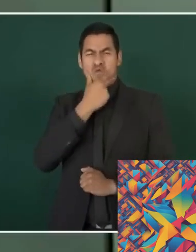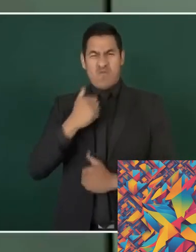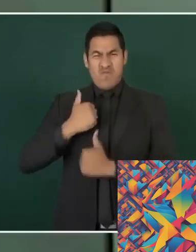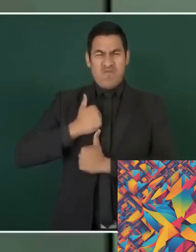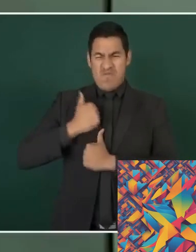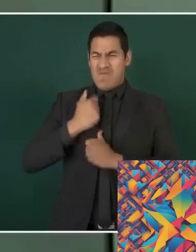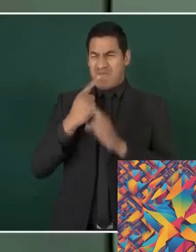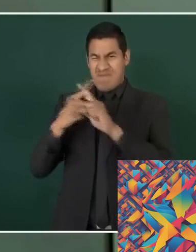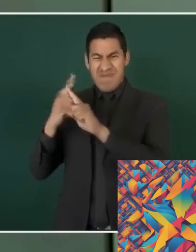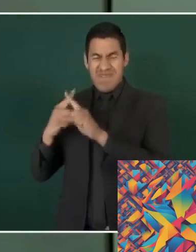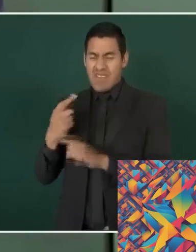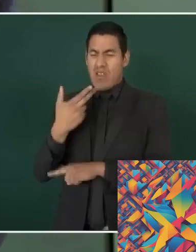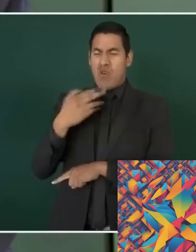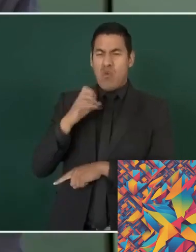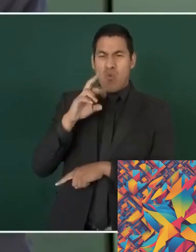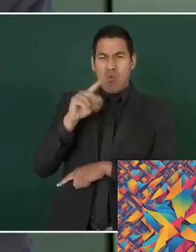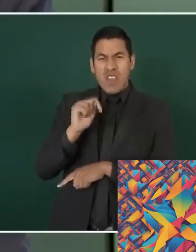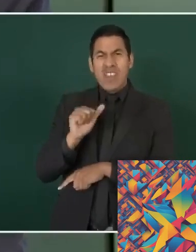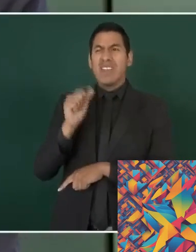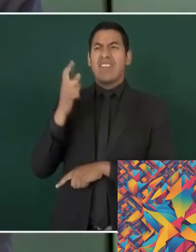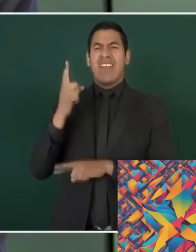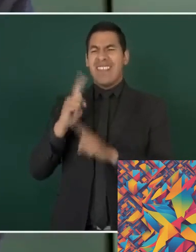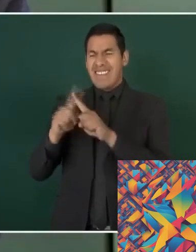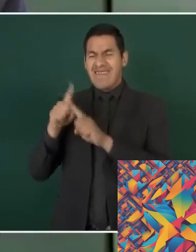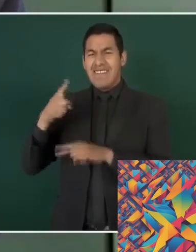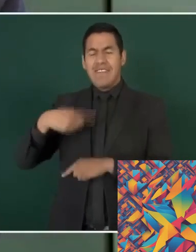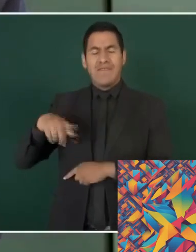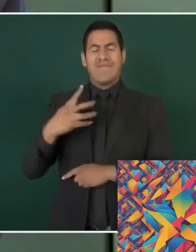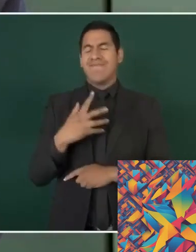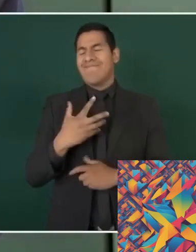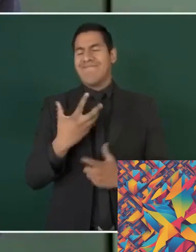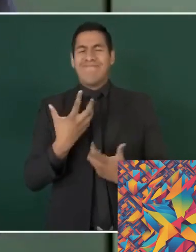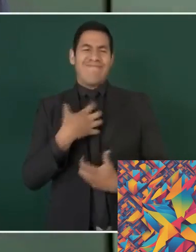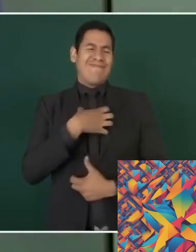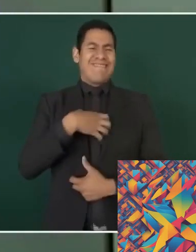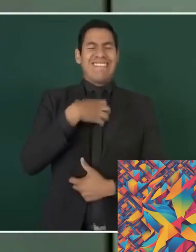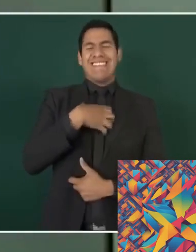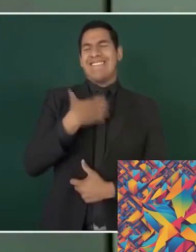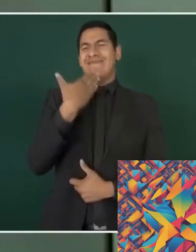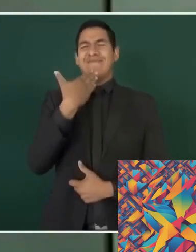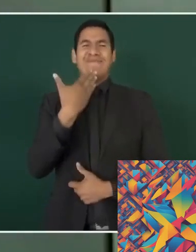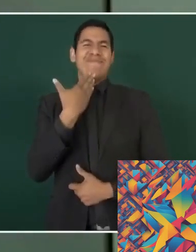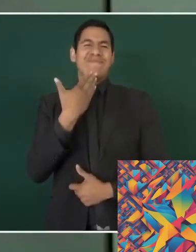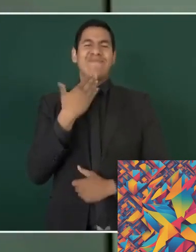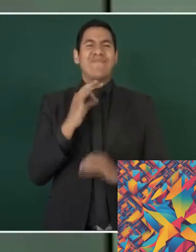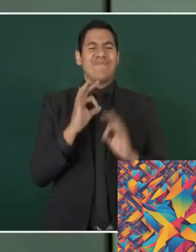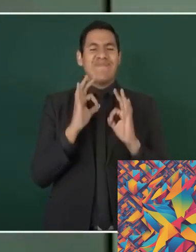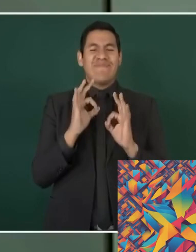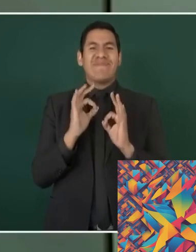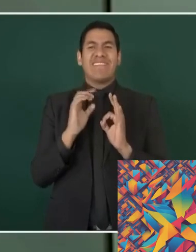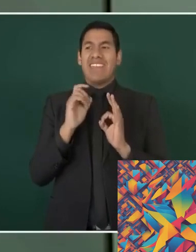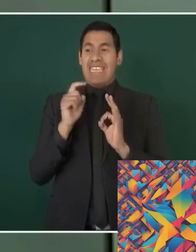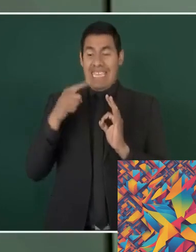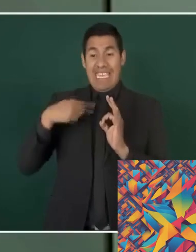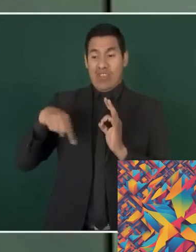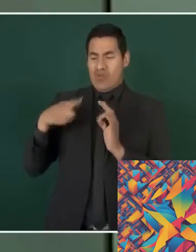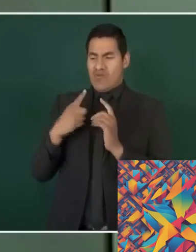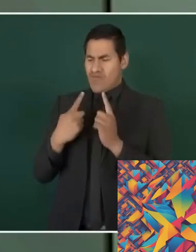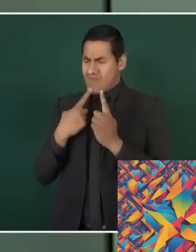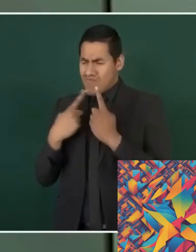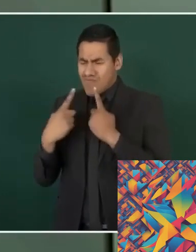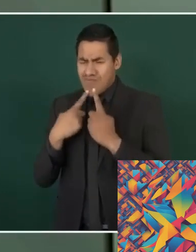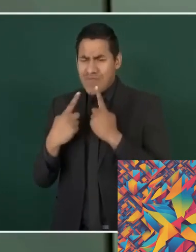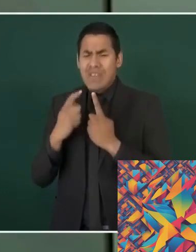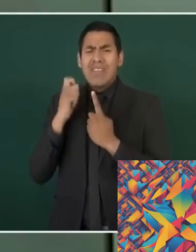inspira a seguir buscando soluciones que no solo aborden los síntomas de los problemas, sino que vayan a la raíz de ellos, promoviendo un mundo más